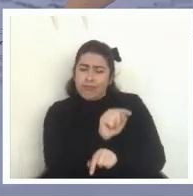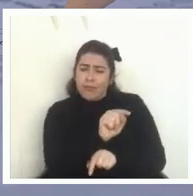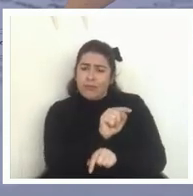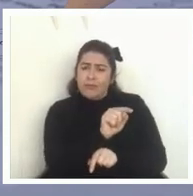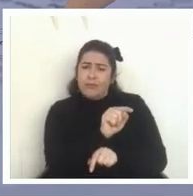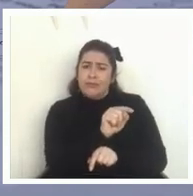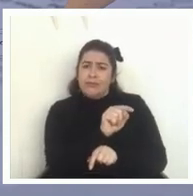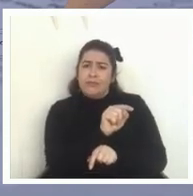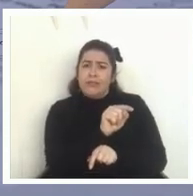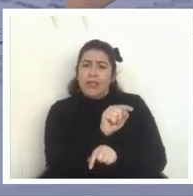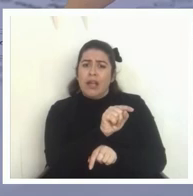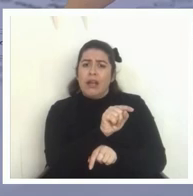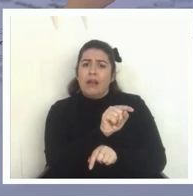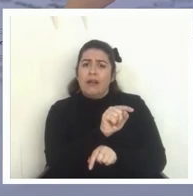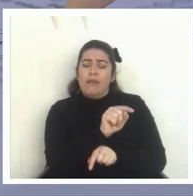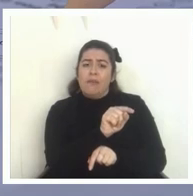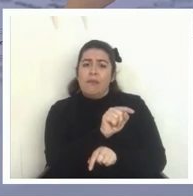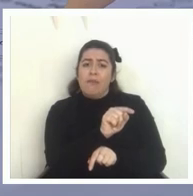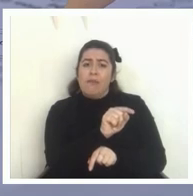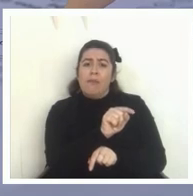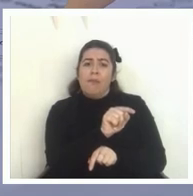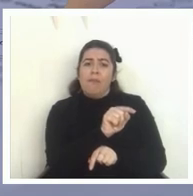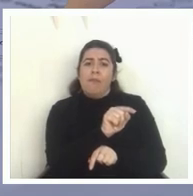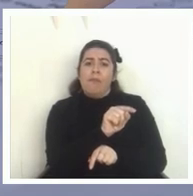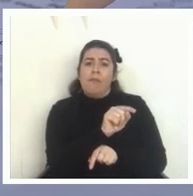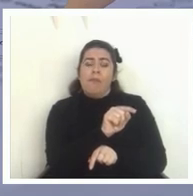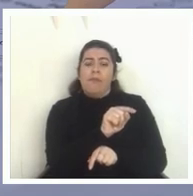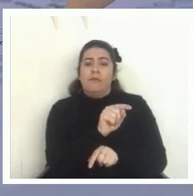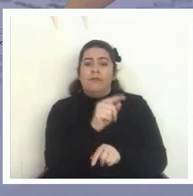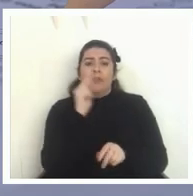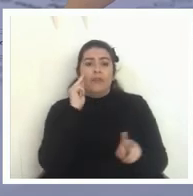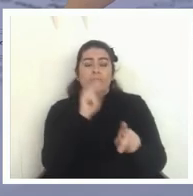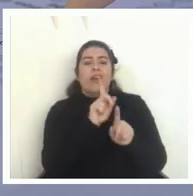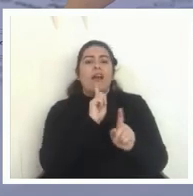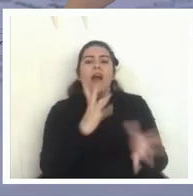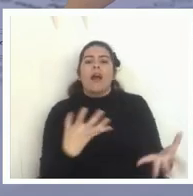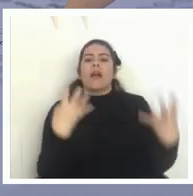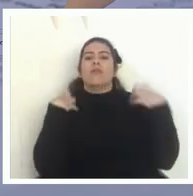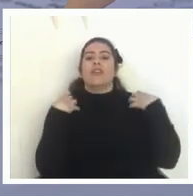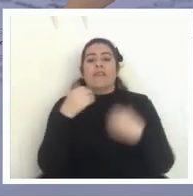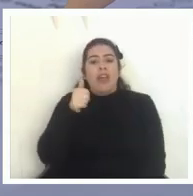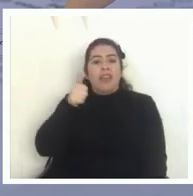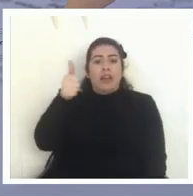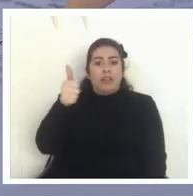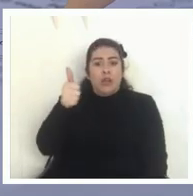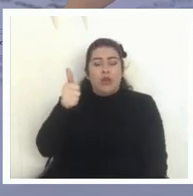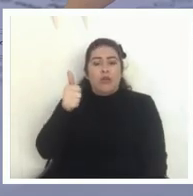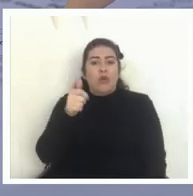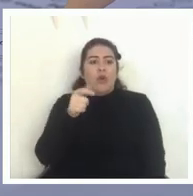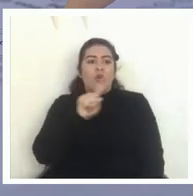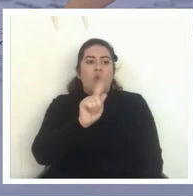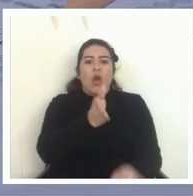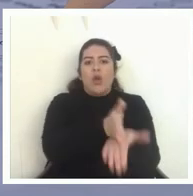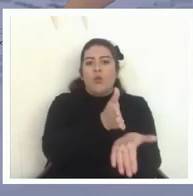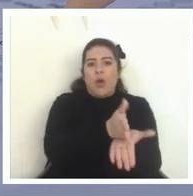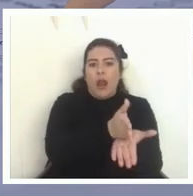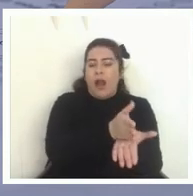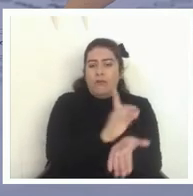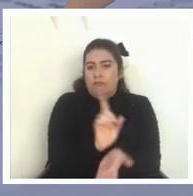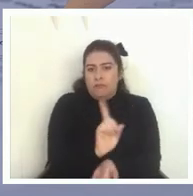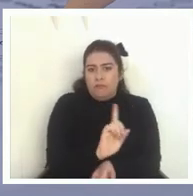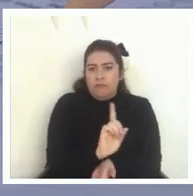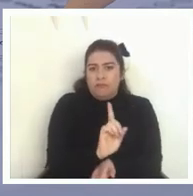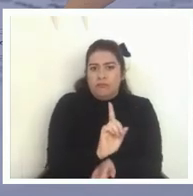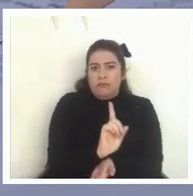gracias a Xavier con este término lo que uno ve es que el responsable no es el director o el responsable no es la escuela el responsable no es